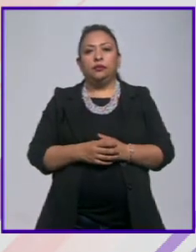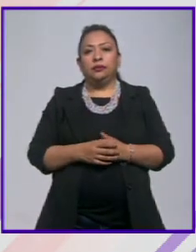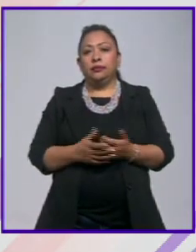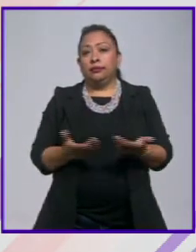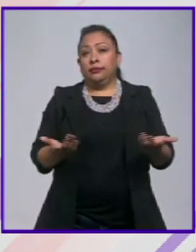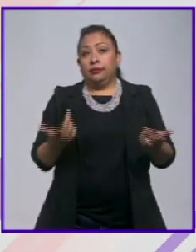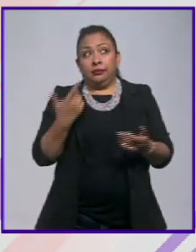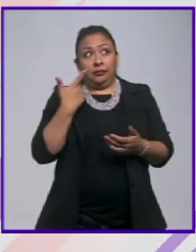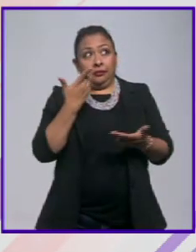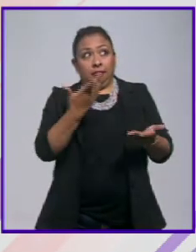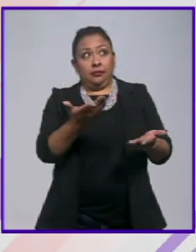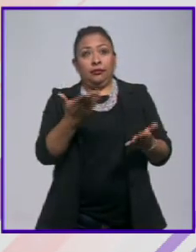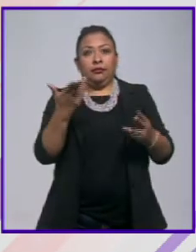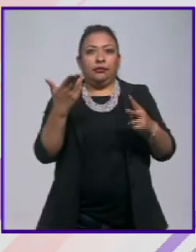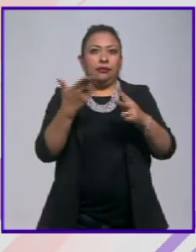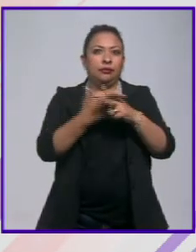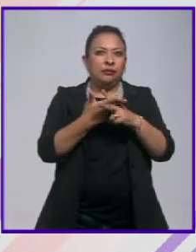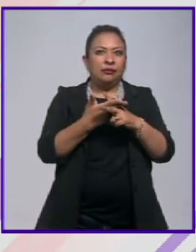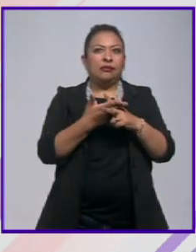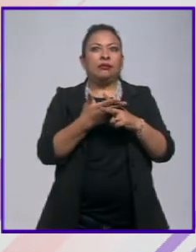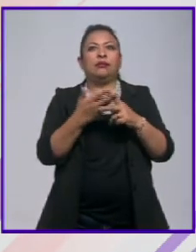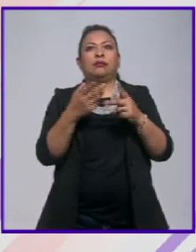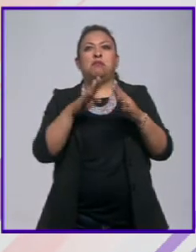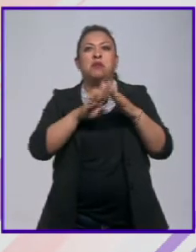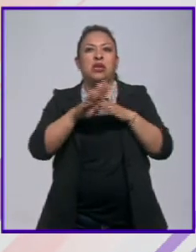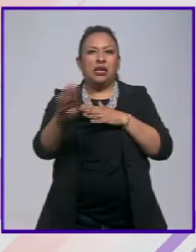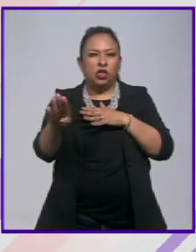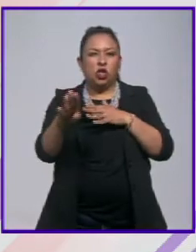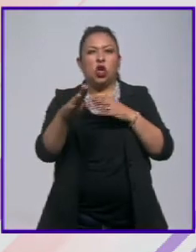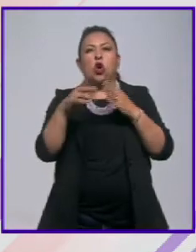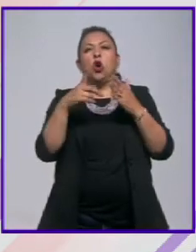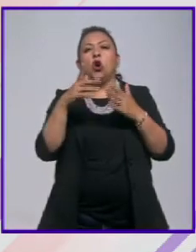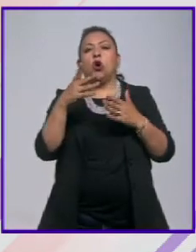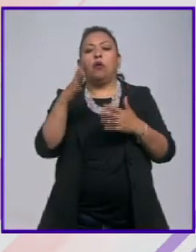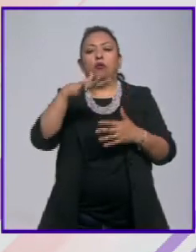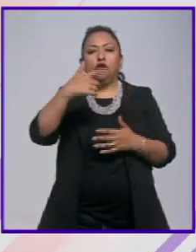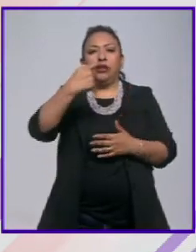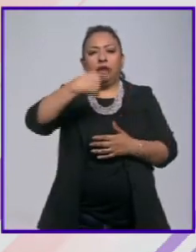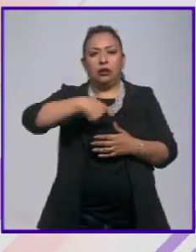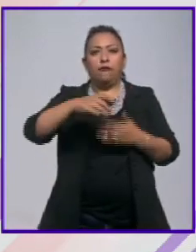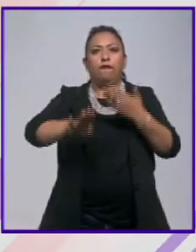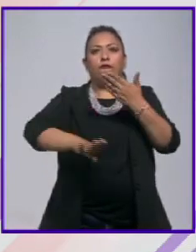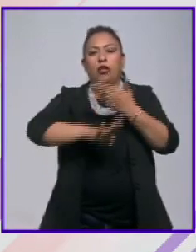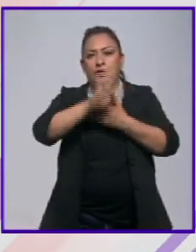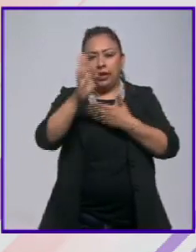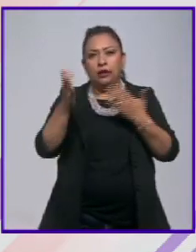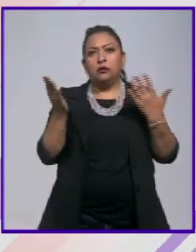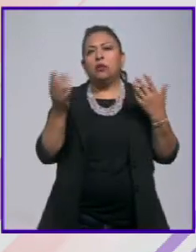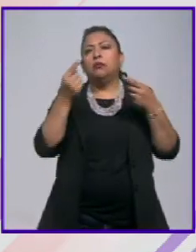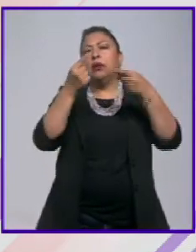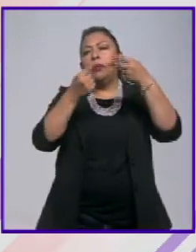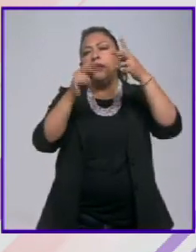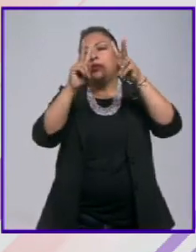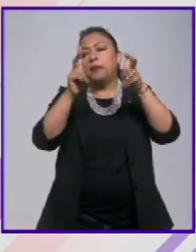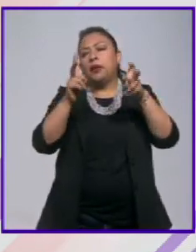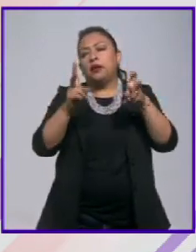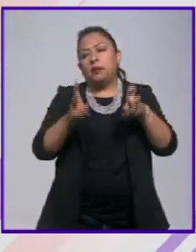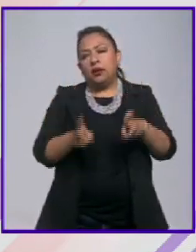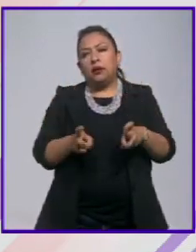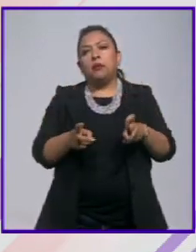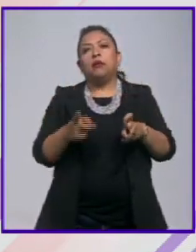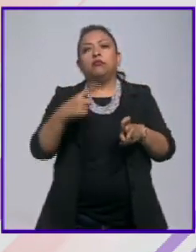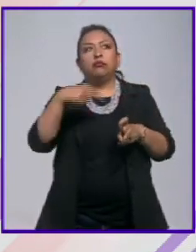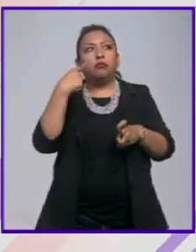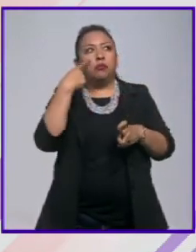Bueno pues ahí está asesinos seriales migración búsqueda de identidad fantasmas fantasmas algunos de los temas que